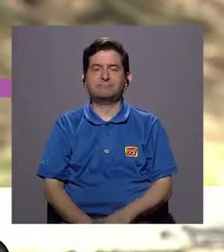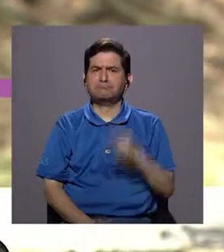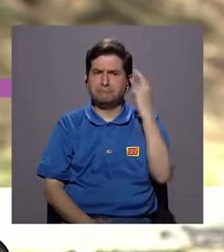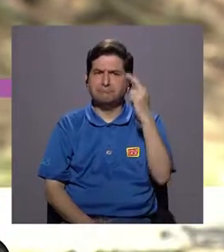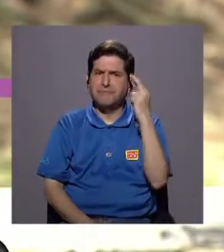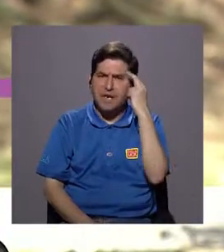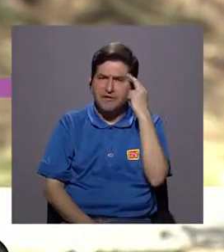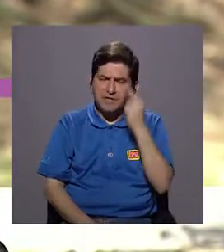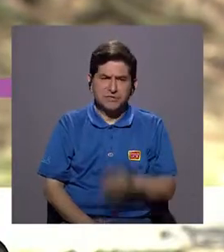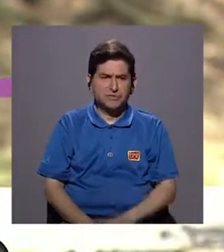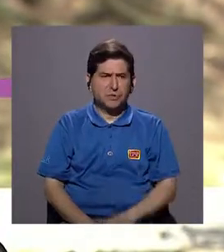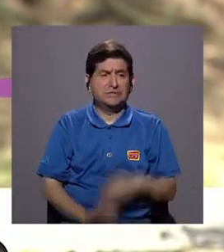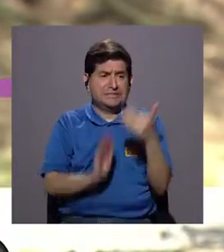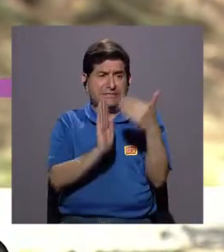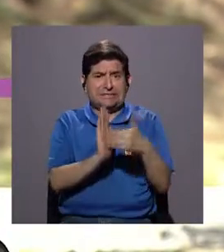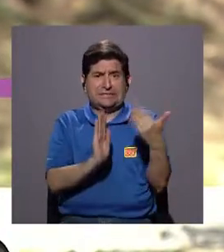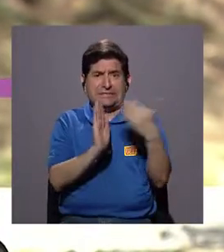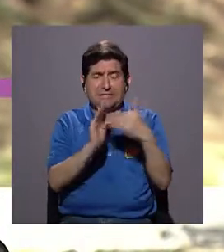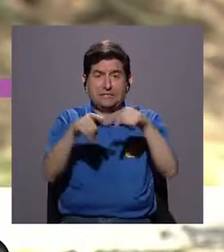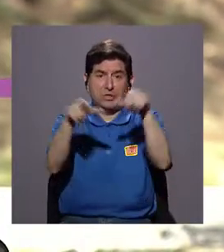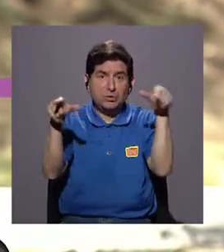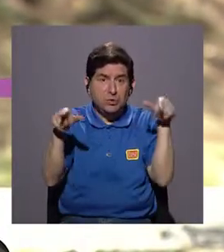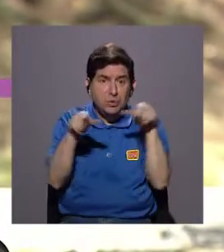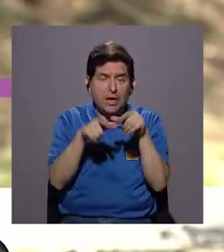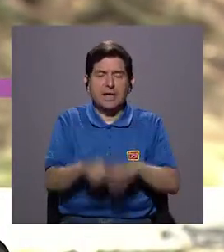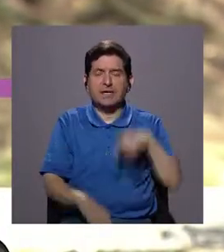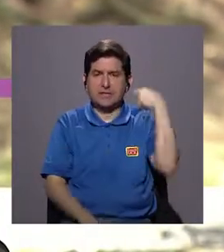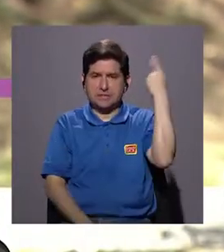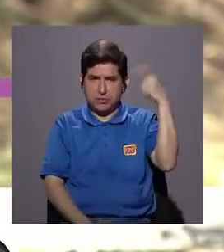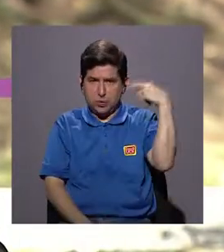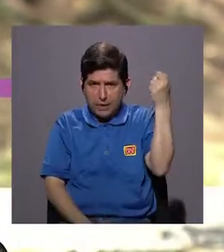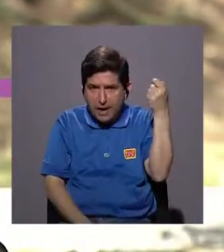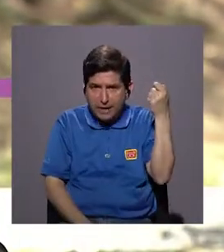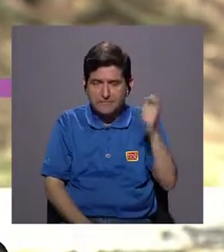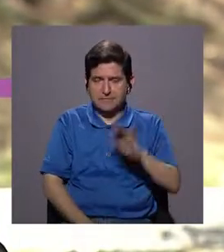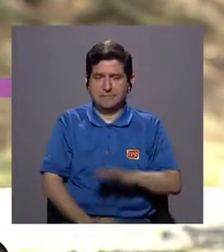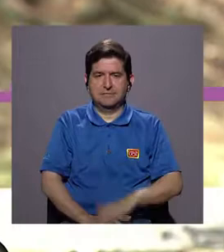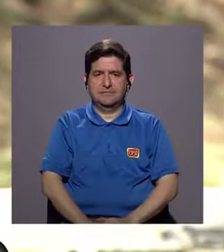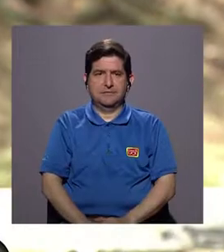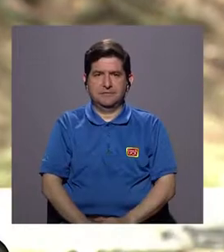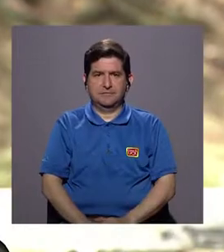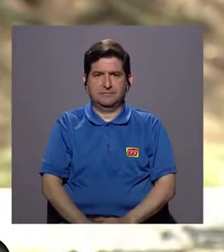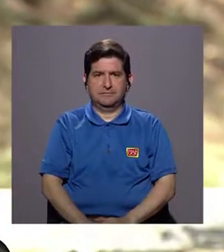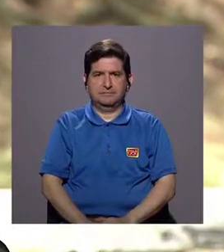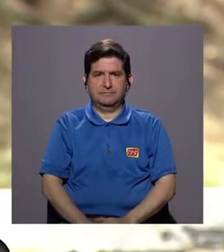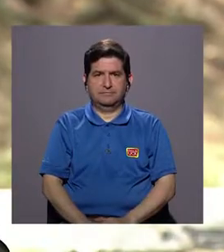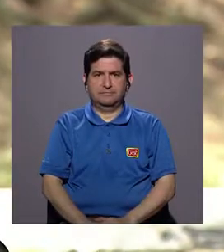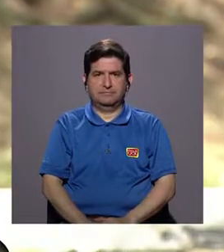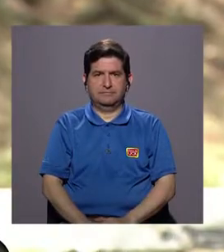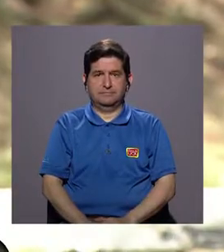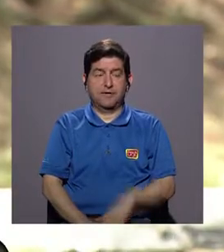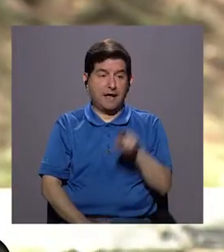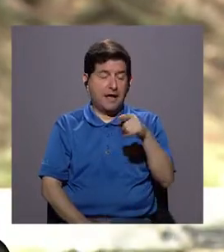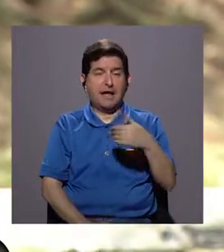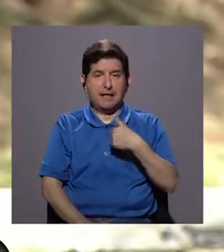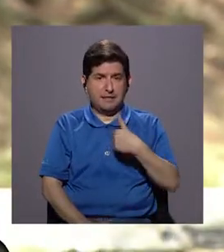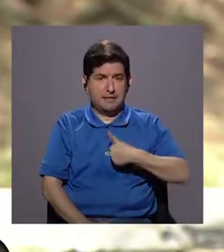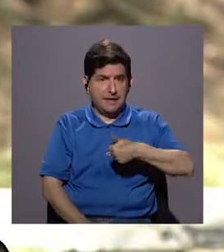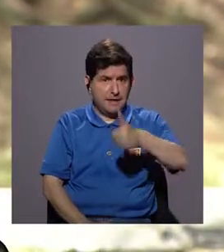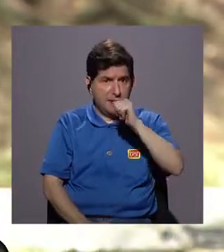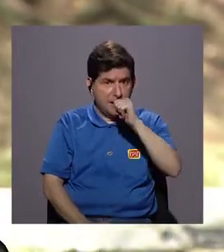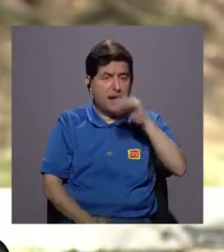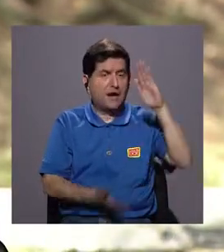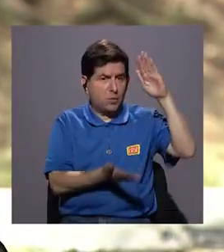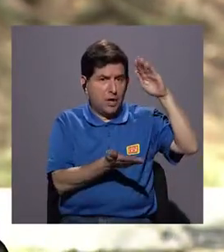porque se han visto afectadas zonas como Guanacaste, donde sí la disponibilidad del